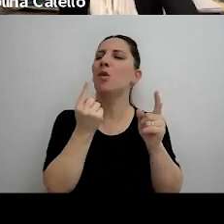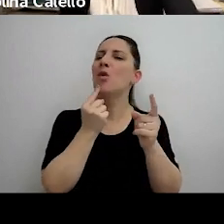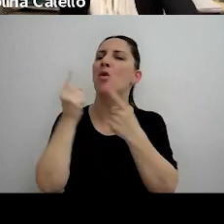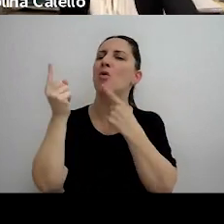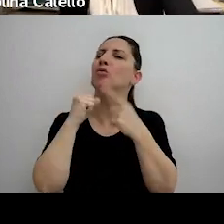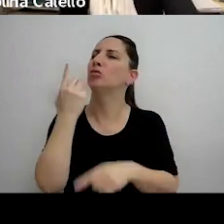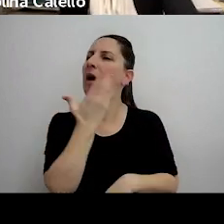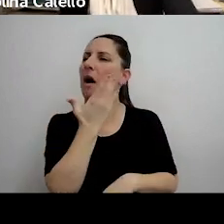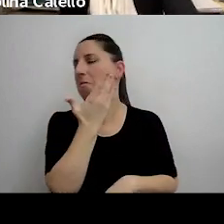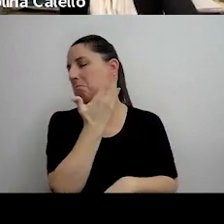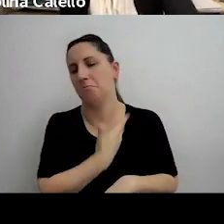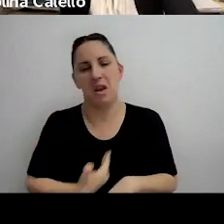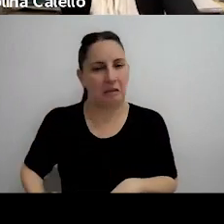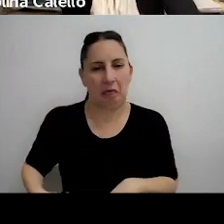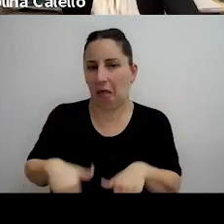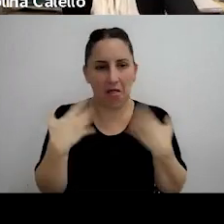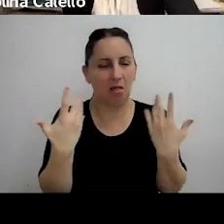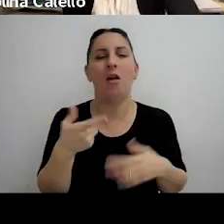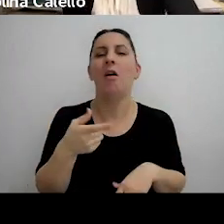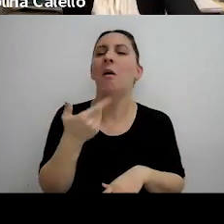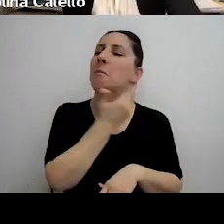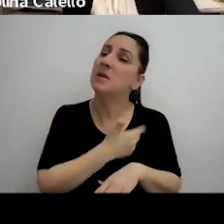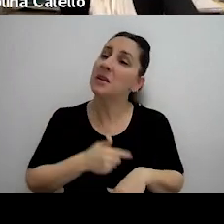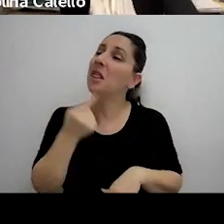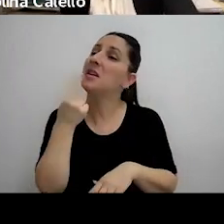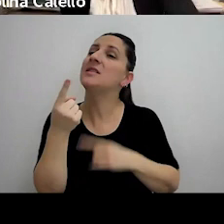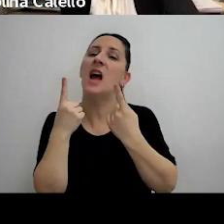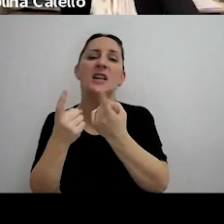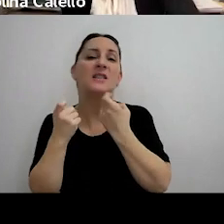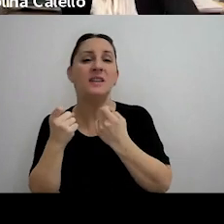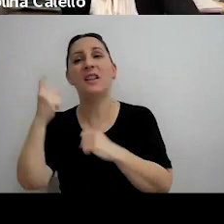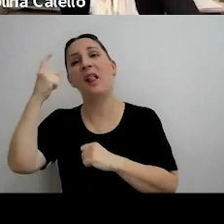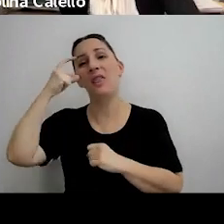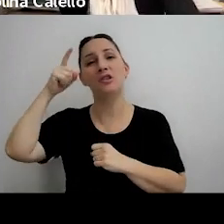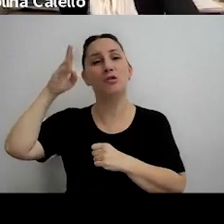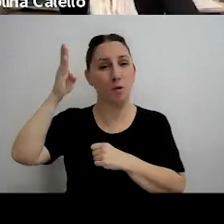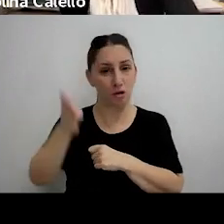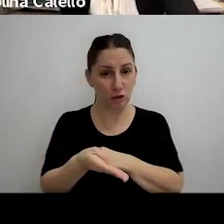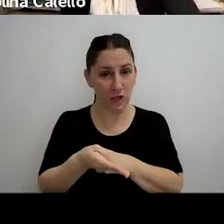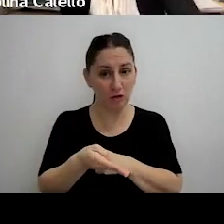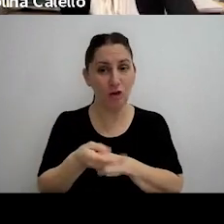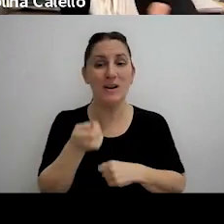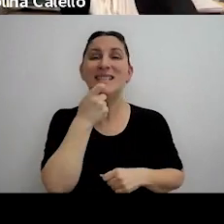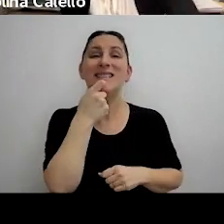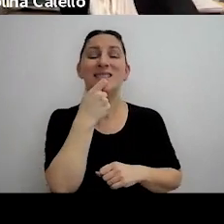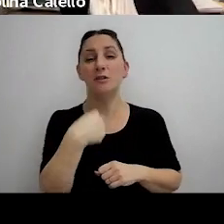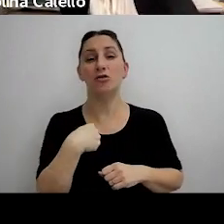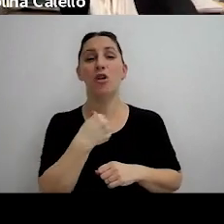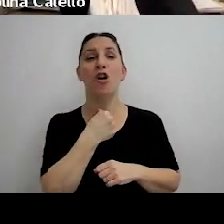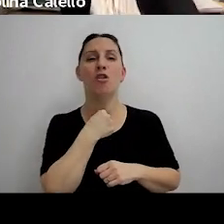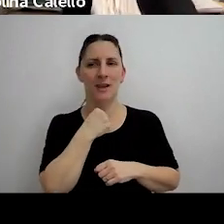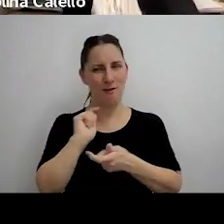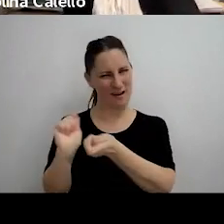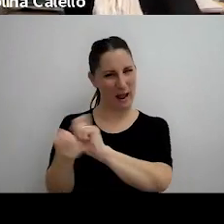presidente como hay casos y el presidente dice que la utilidad es del 10% si yo quiero desvirtuar